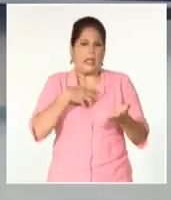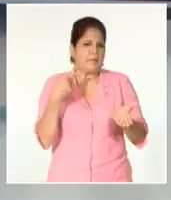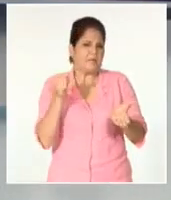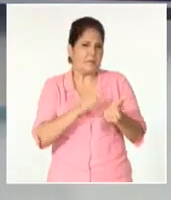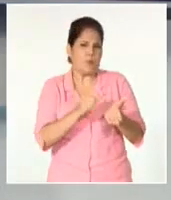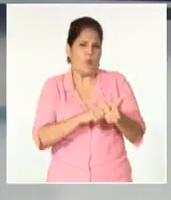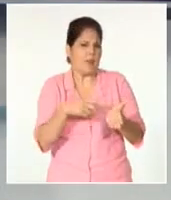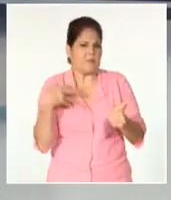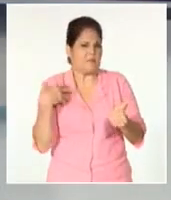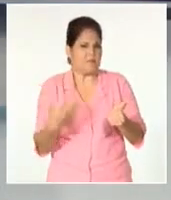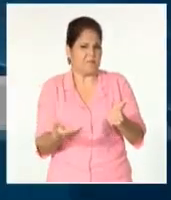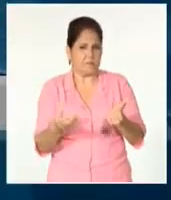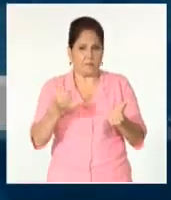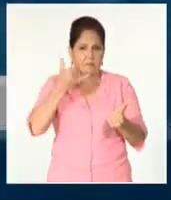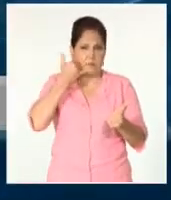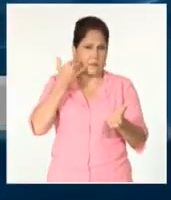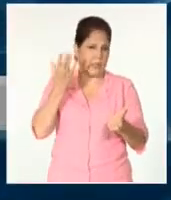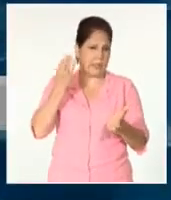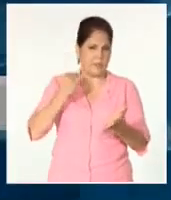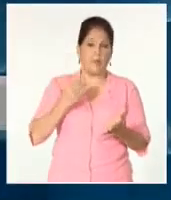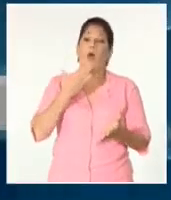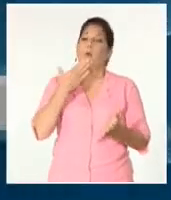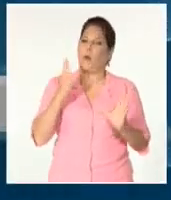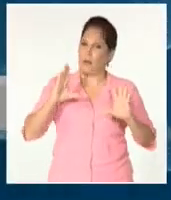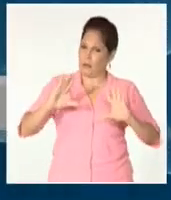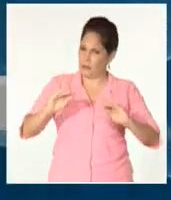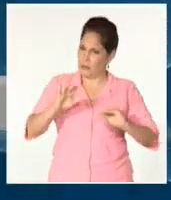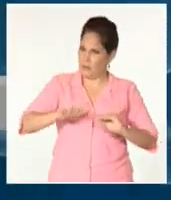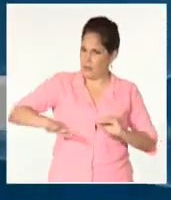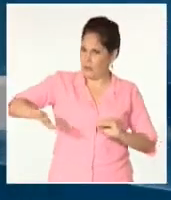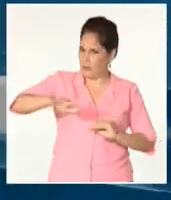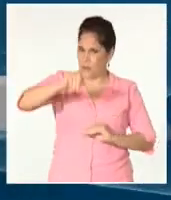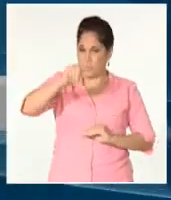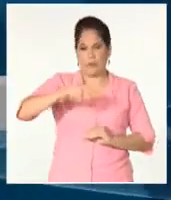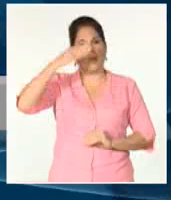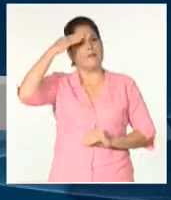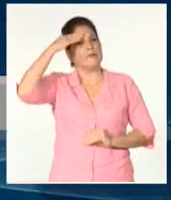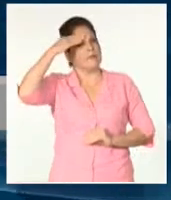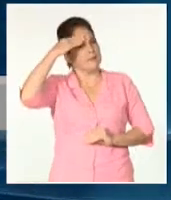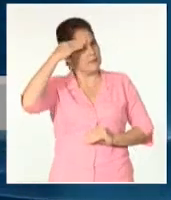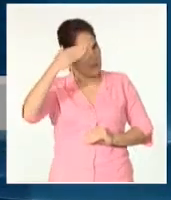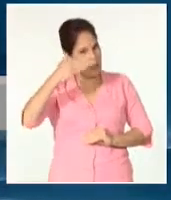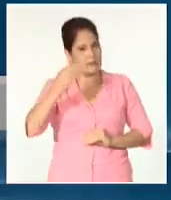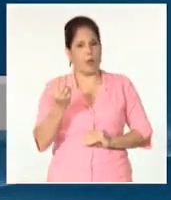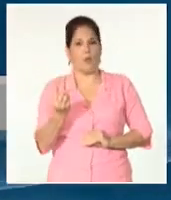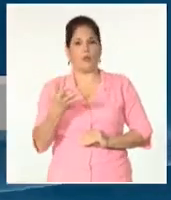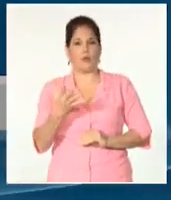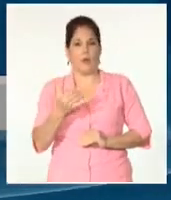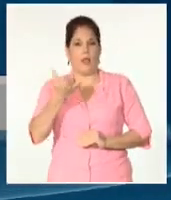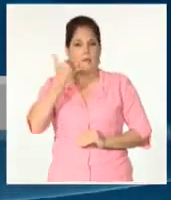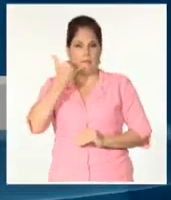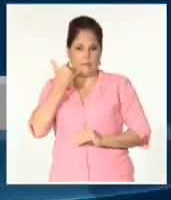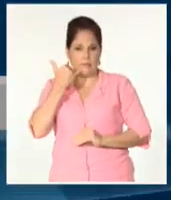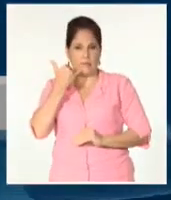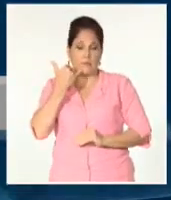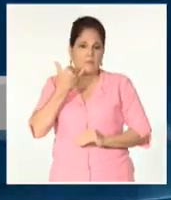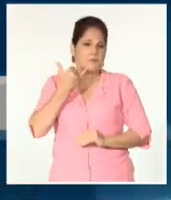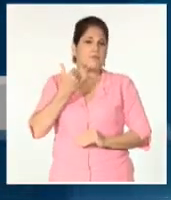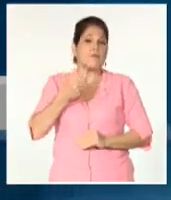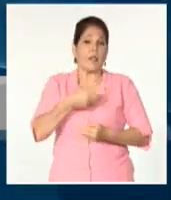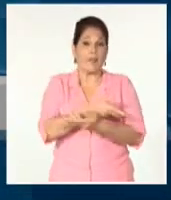¿Qué puede decirme al respecto? Sí, buenas noches a ti. Gracias por la oportunidad. En relación a la